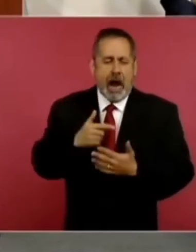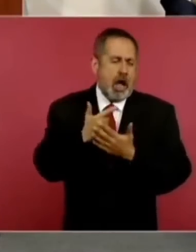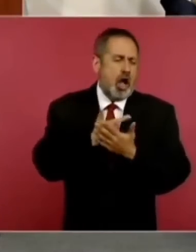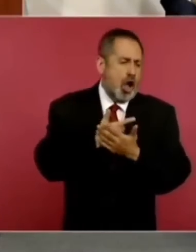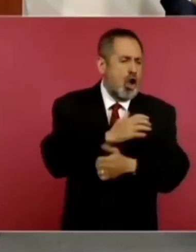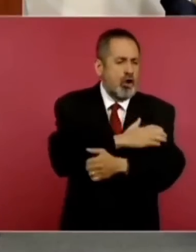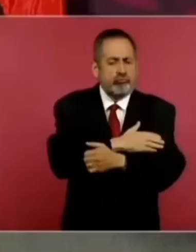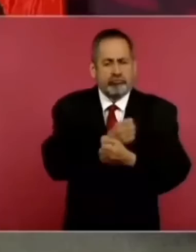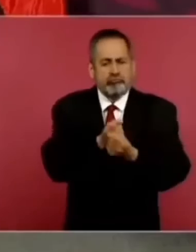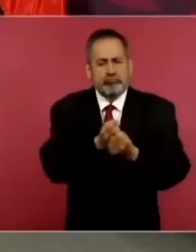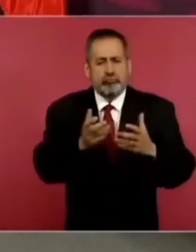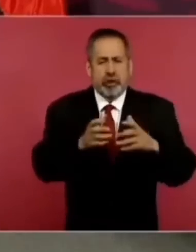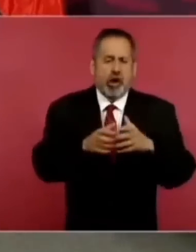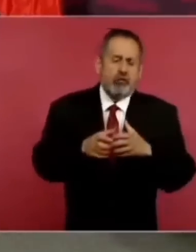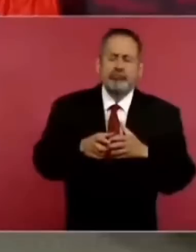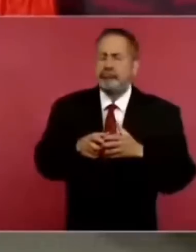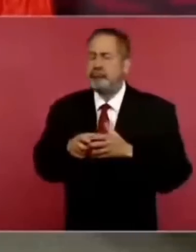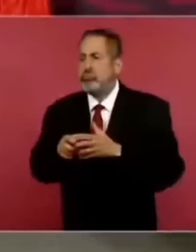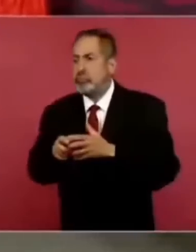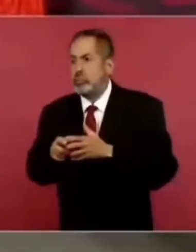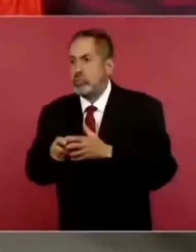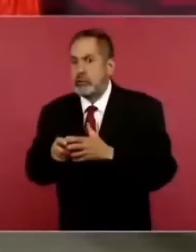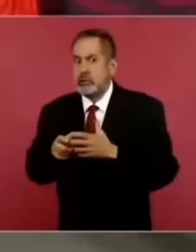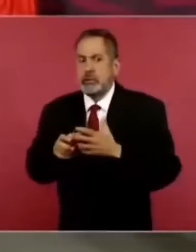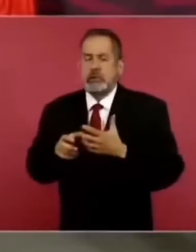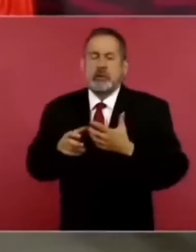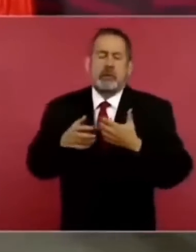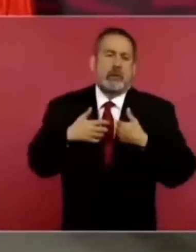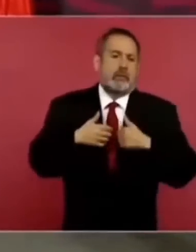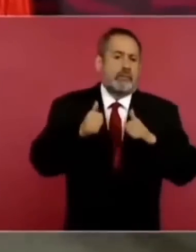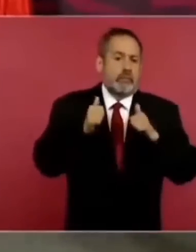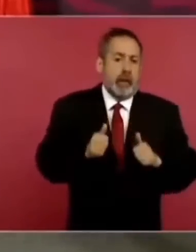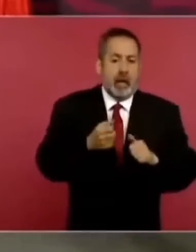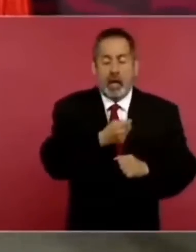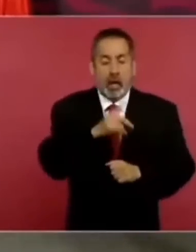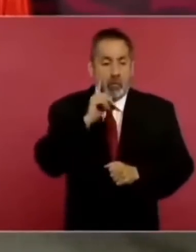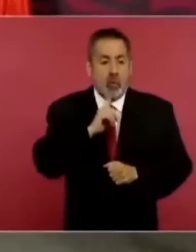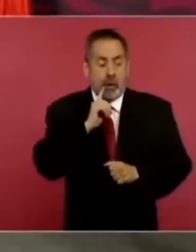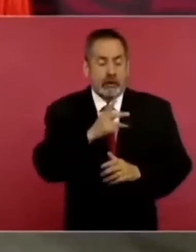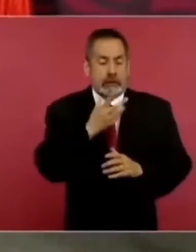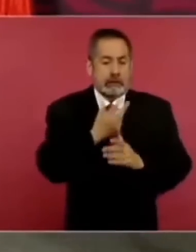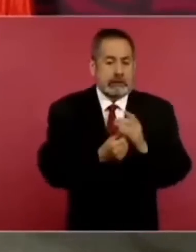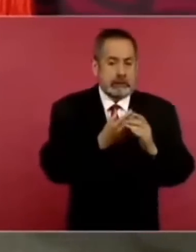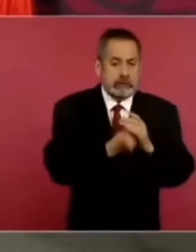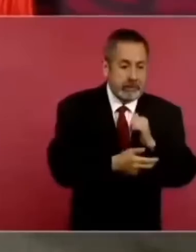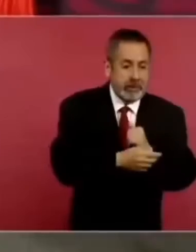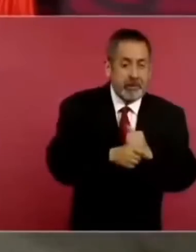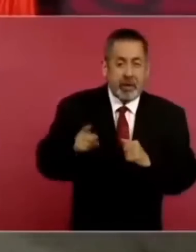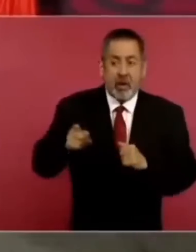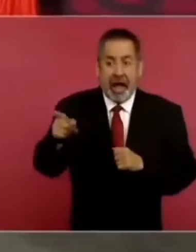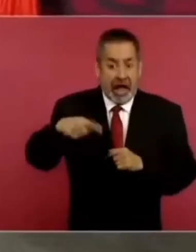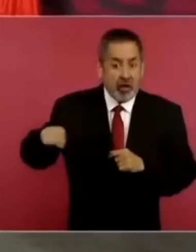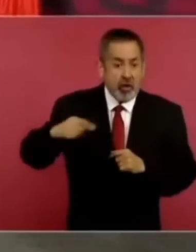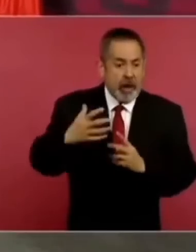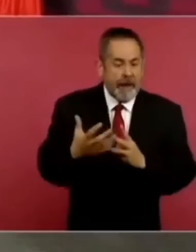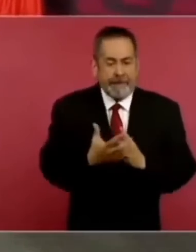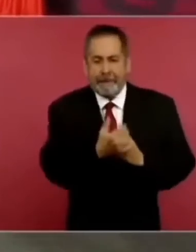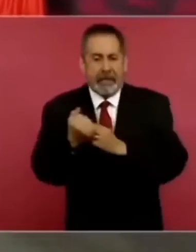varios y se salvaron afortunadamente unas mujeres, pero se llevaron a tres hombres,